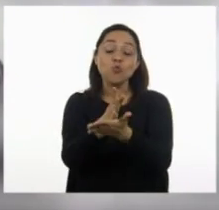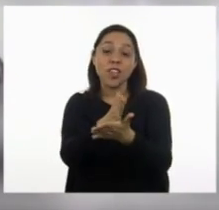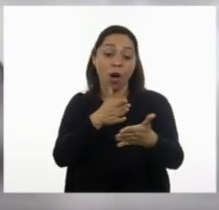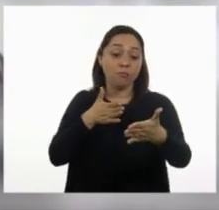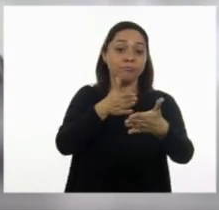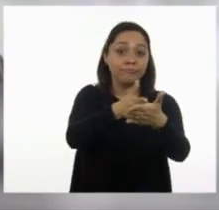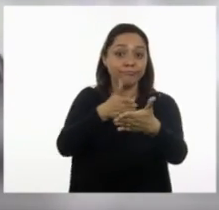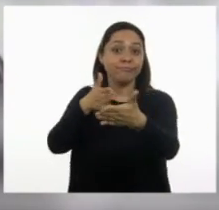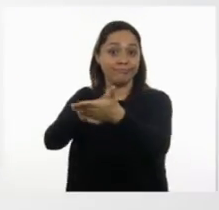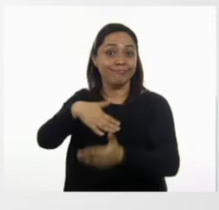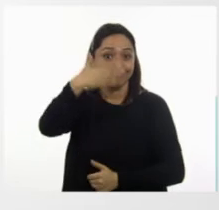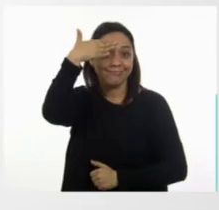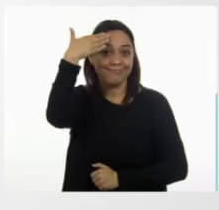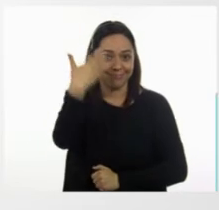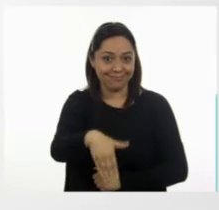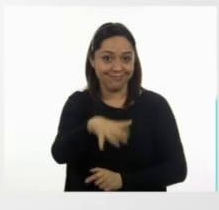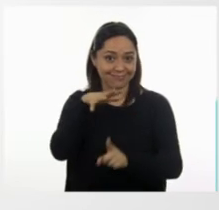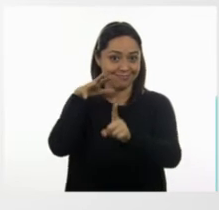hasta dónde puedes llegar.